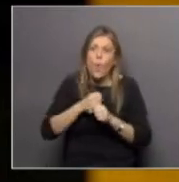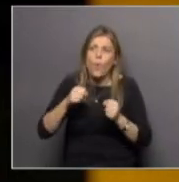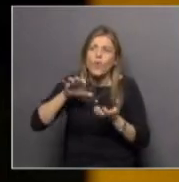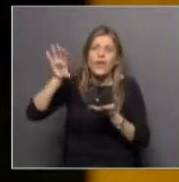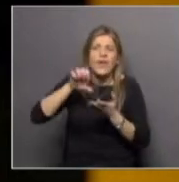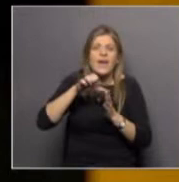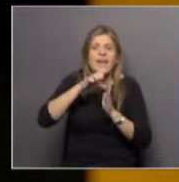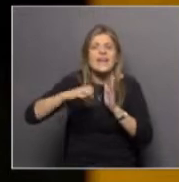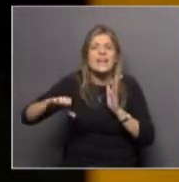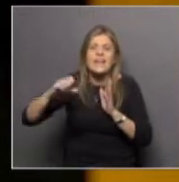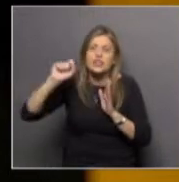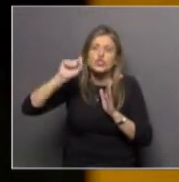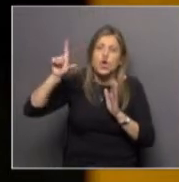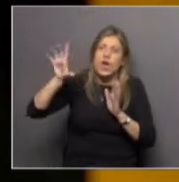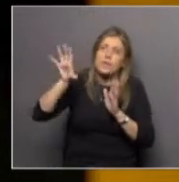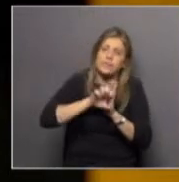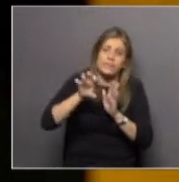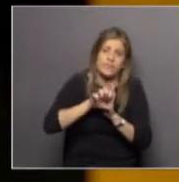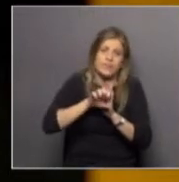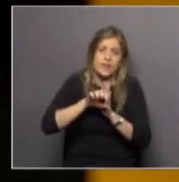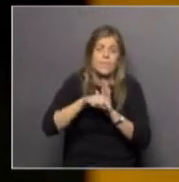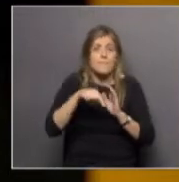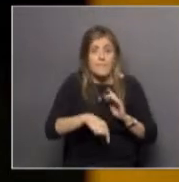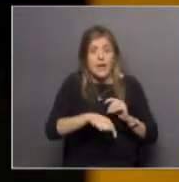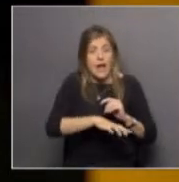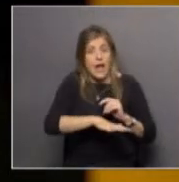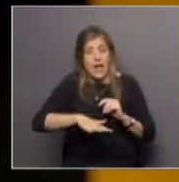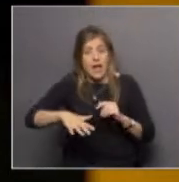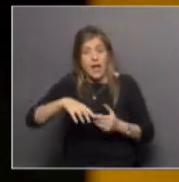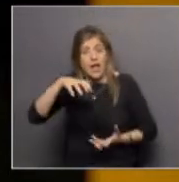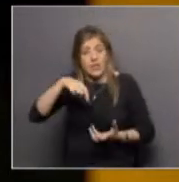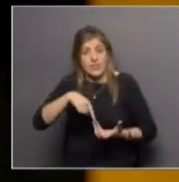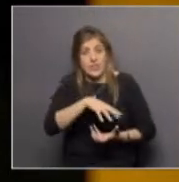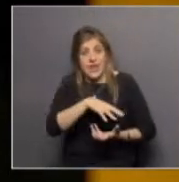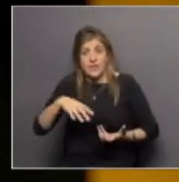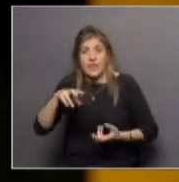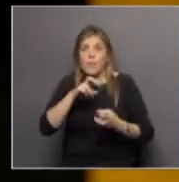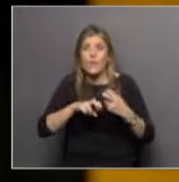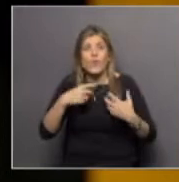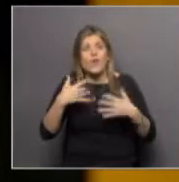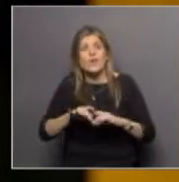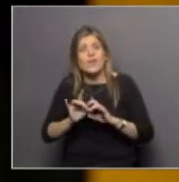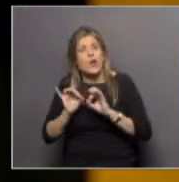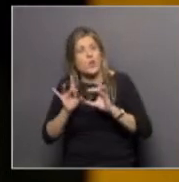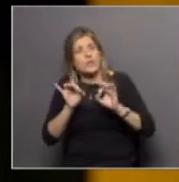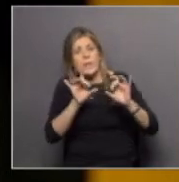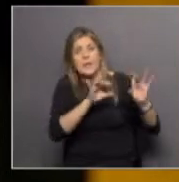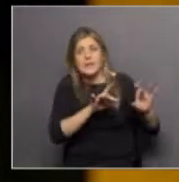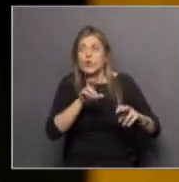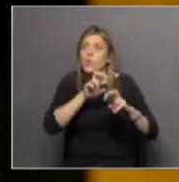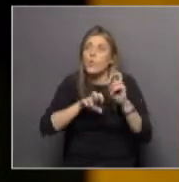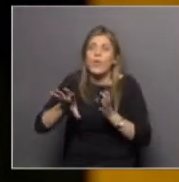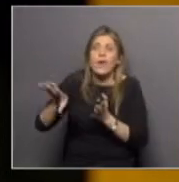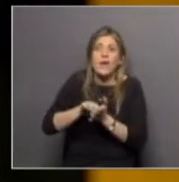elemento fundamental en un continente como la Antártida donde se trata de generar la menor polución posible y utilizando,